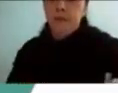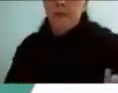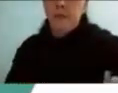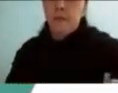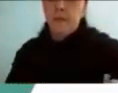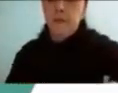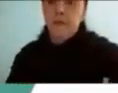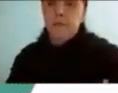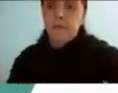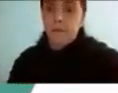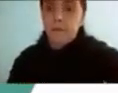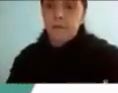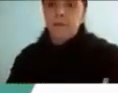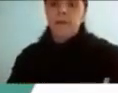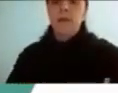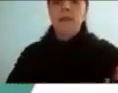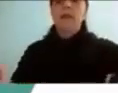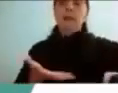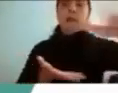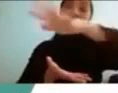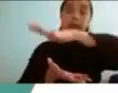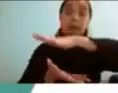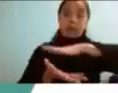se desarrollan estas habilidades ejecutivas